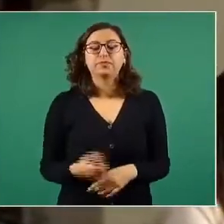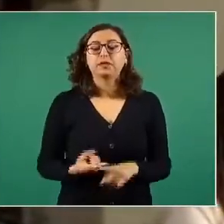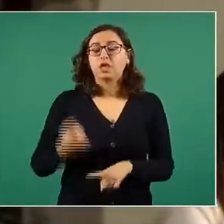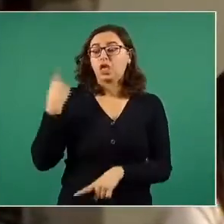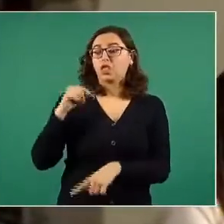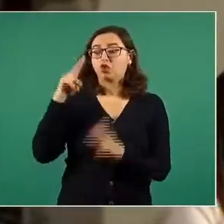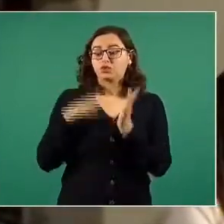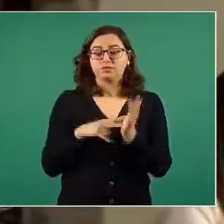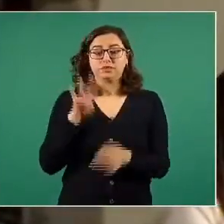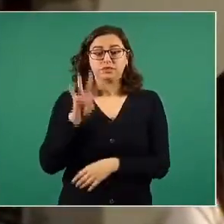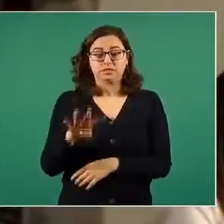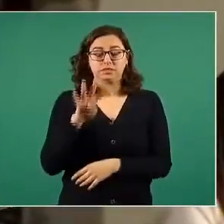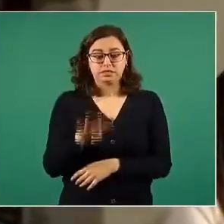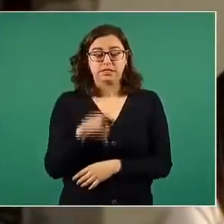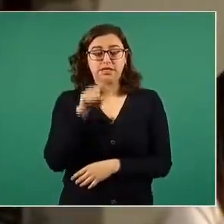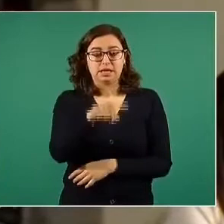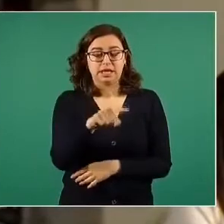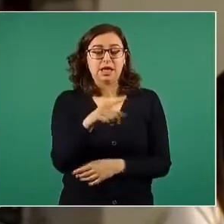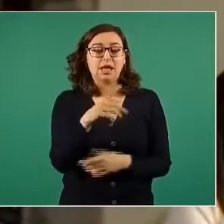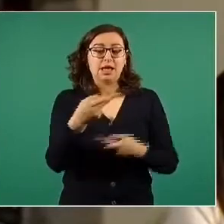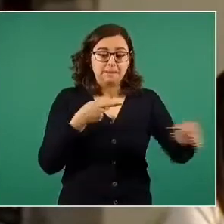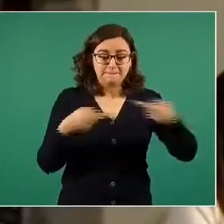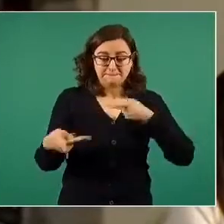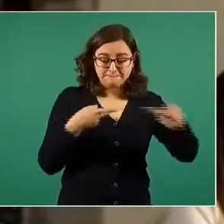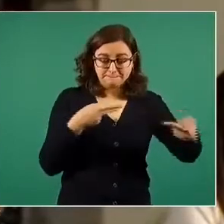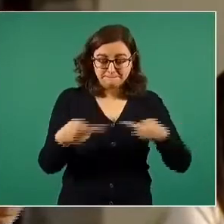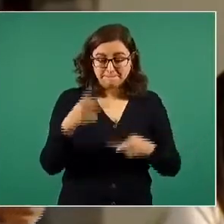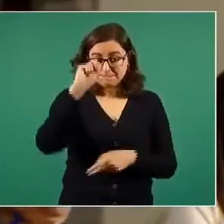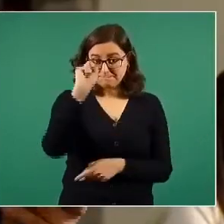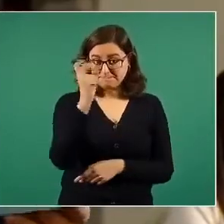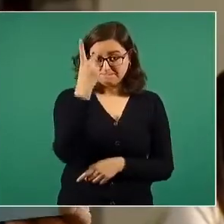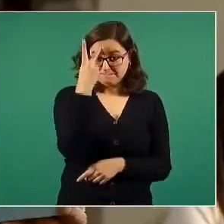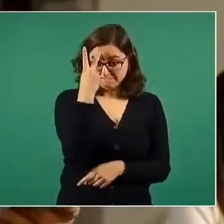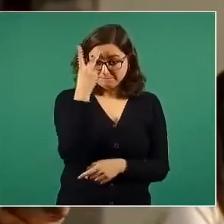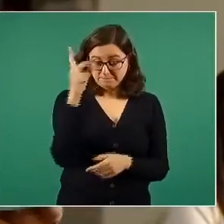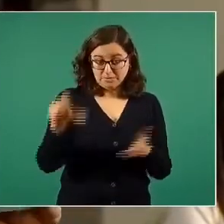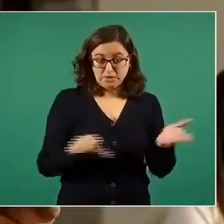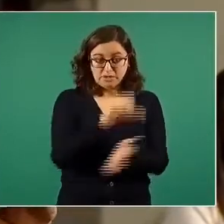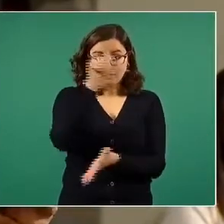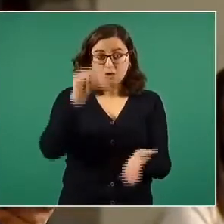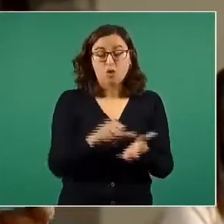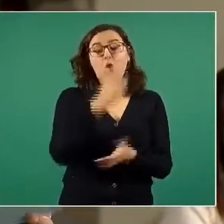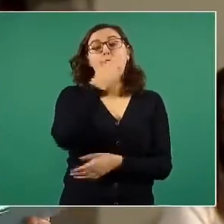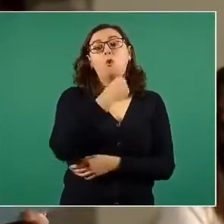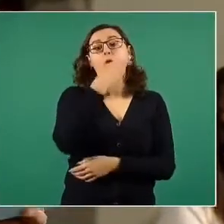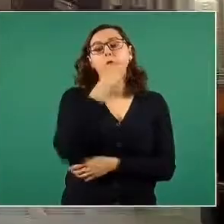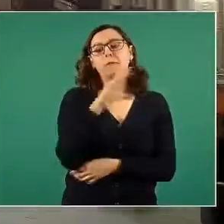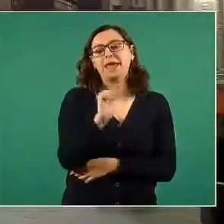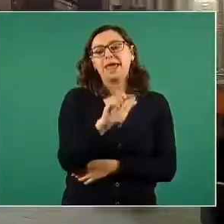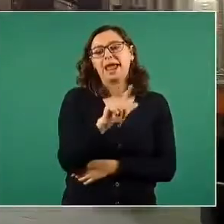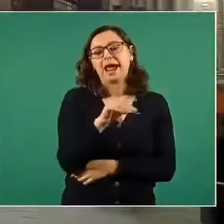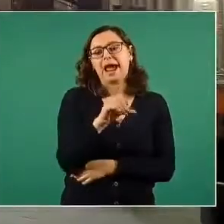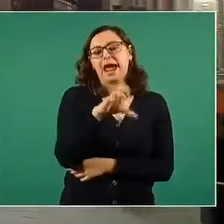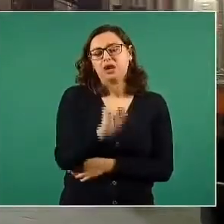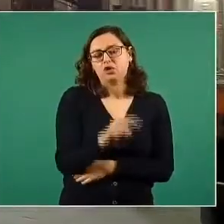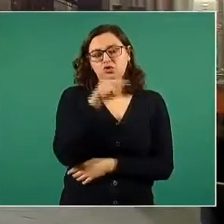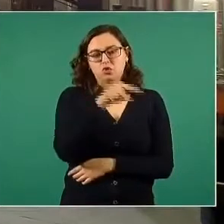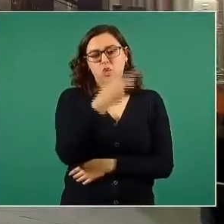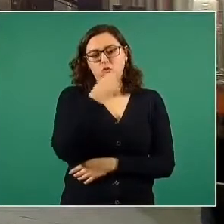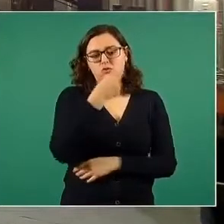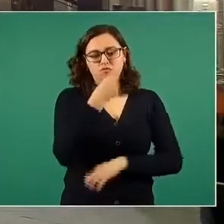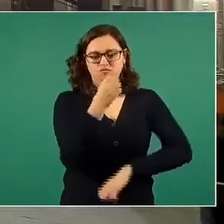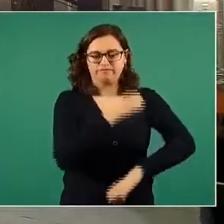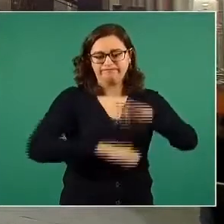sede del Instituto Municipal de Planeación de San Luis Potosí, Carlos López Medina, el empresario